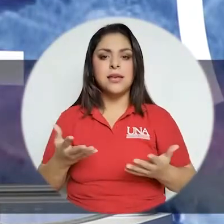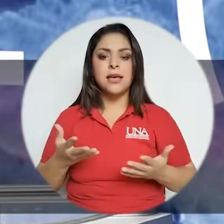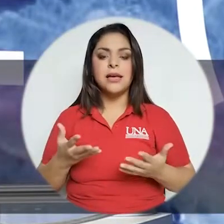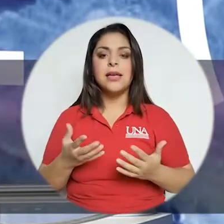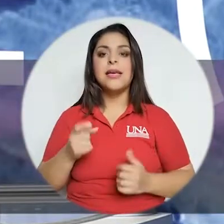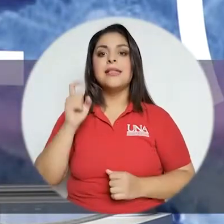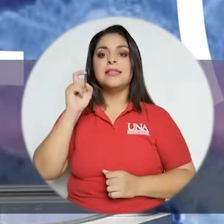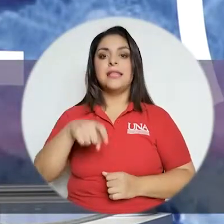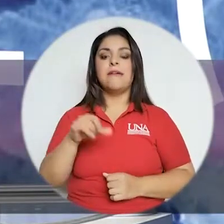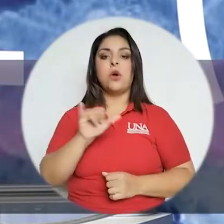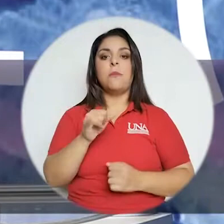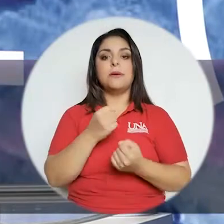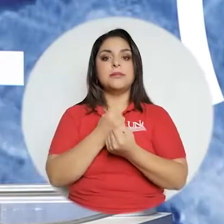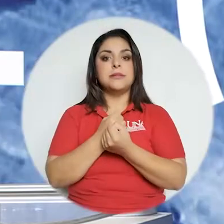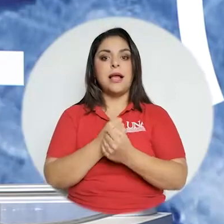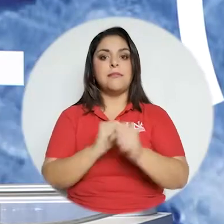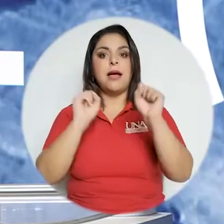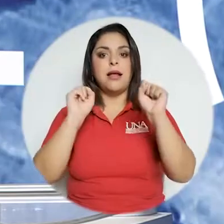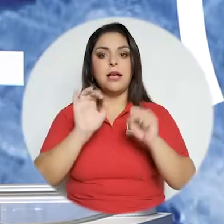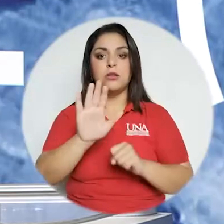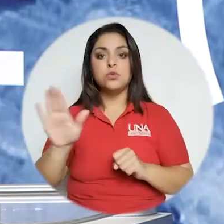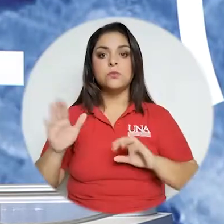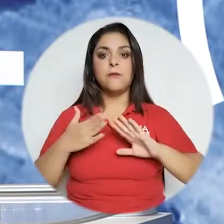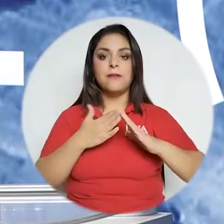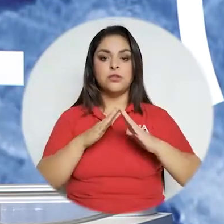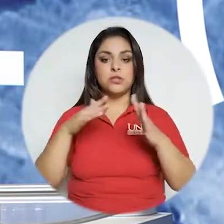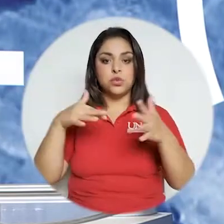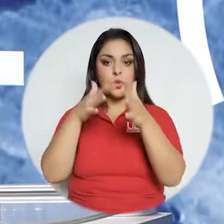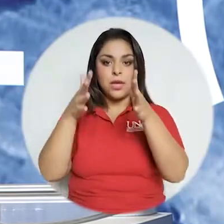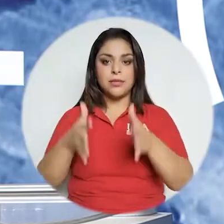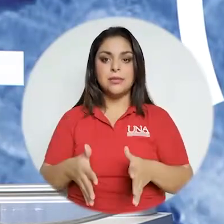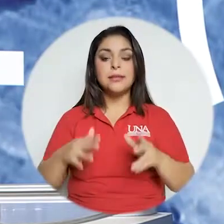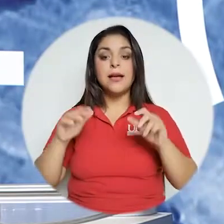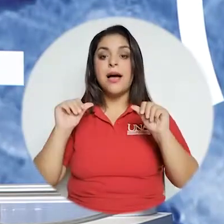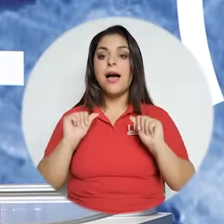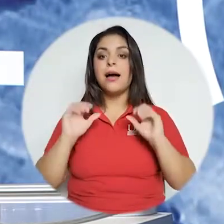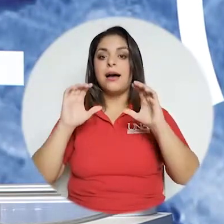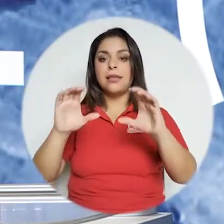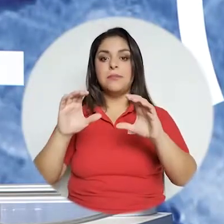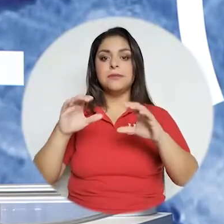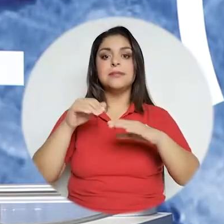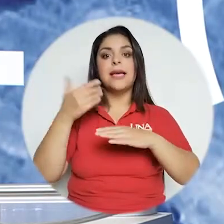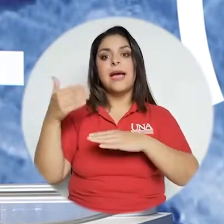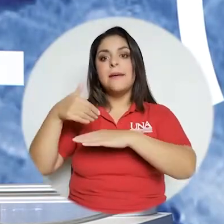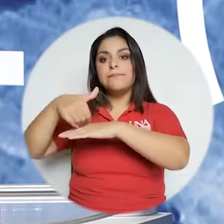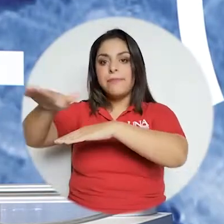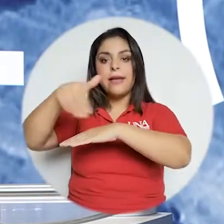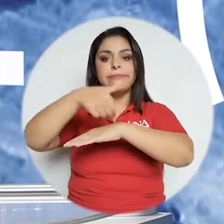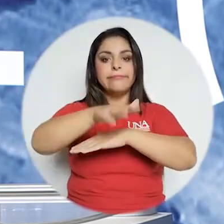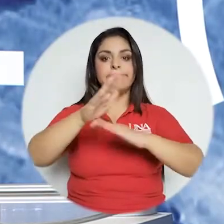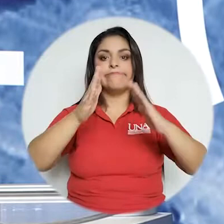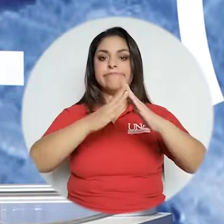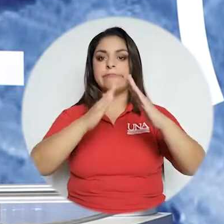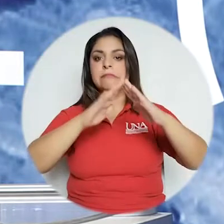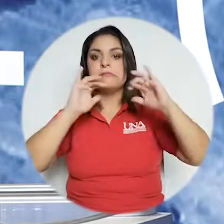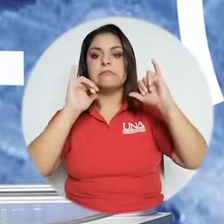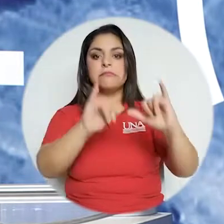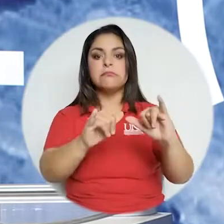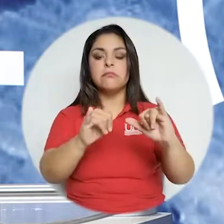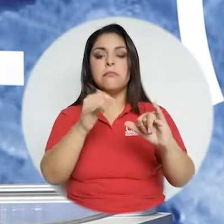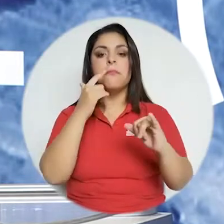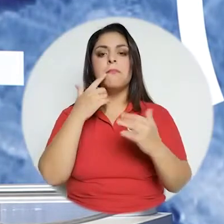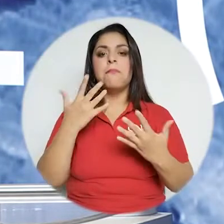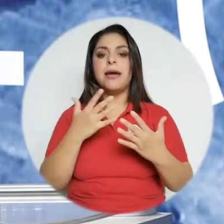el hecho de tener que poner a salvo a sus poblaciones estudiantiles y académicas enviarlos a casa